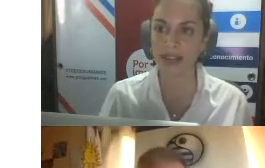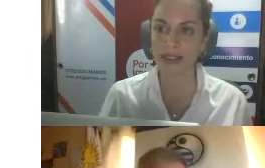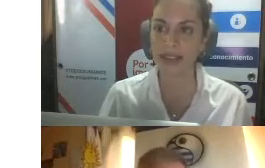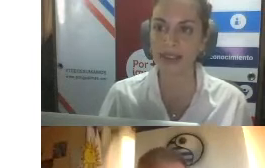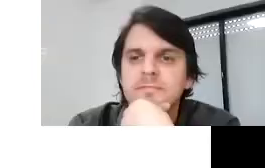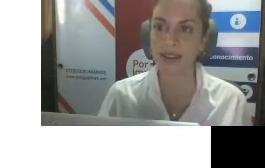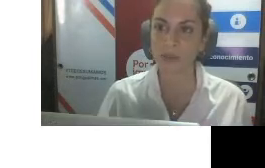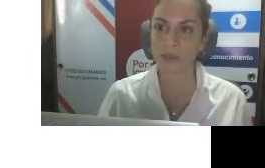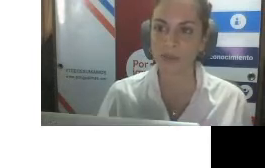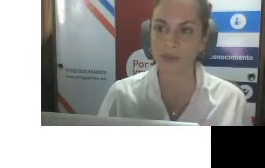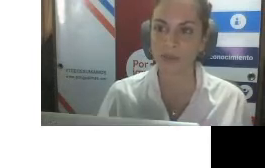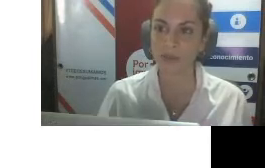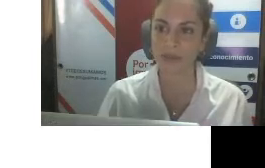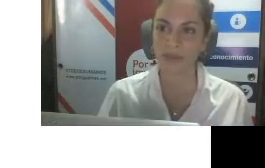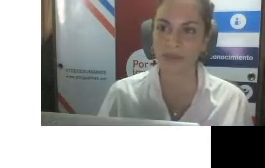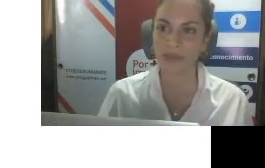muchas gracias.